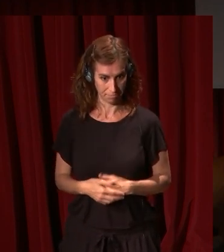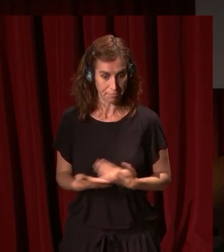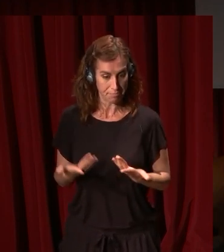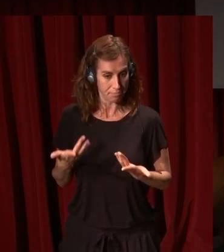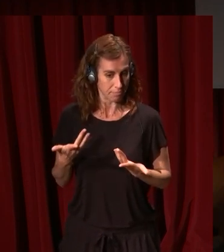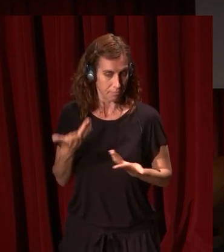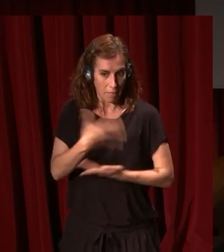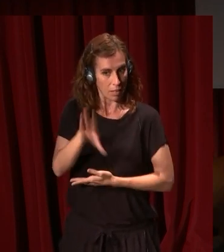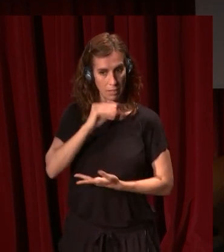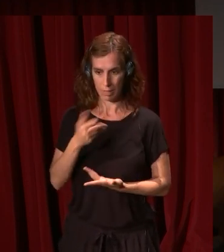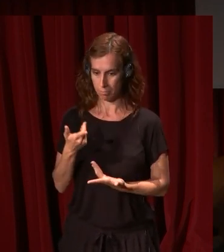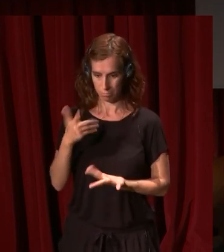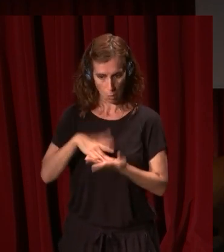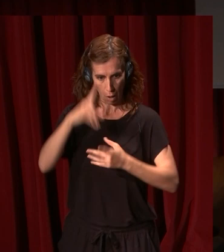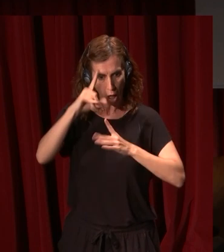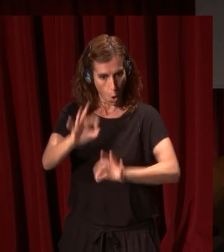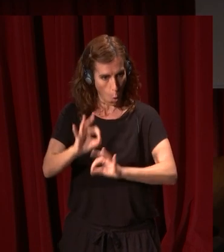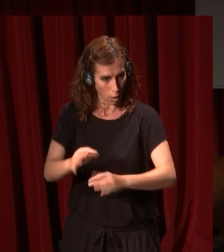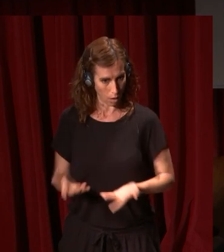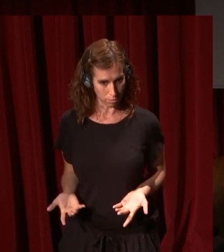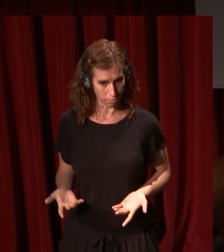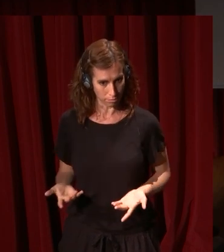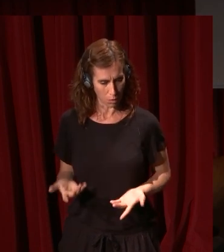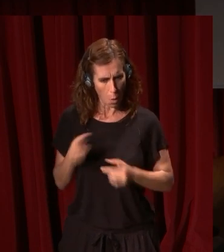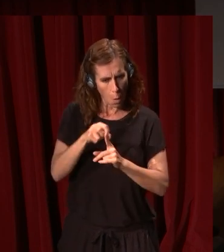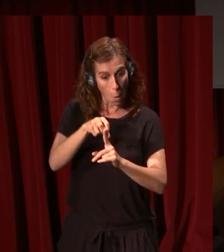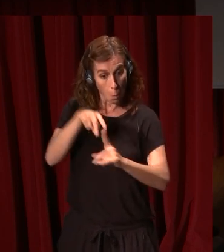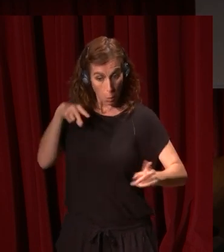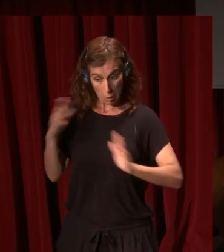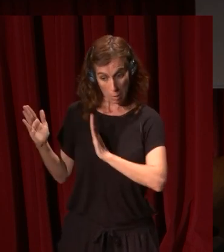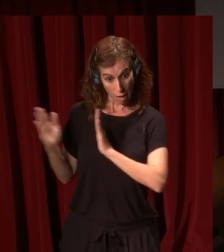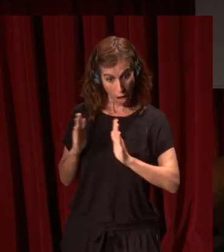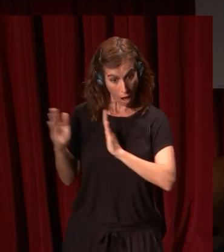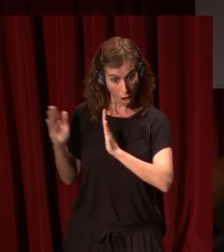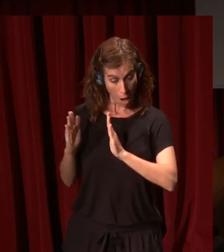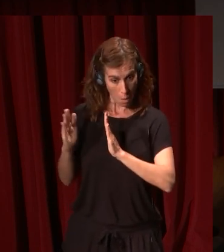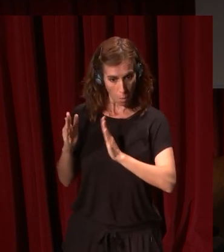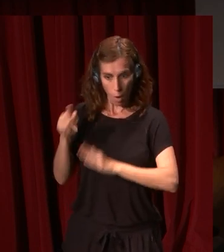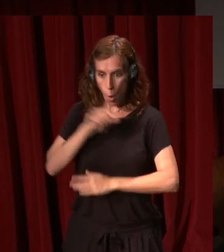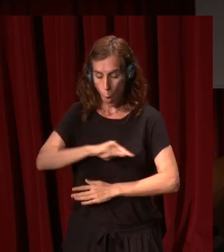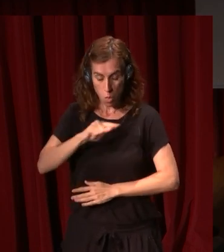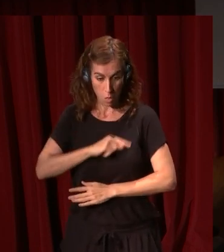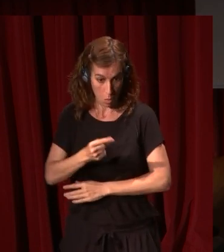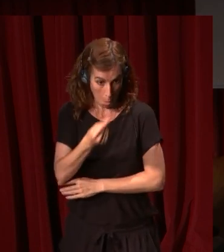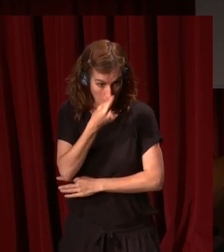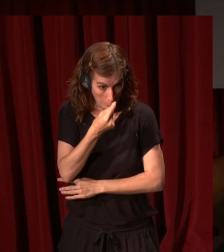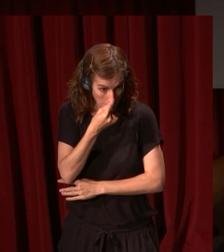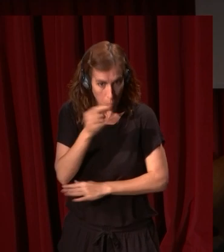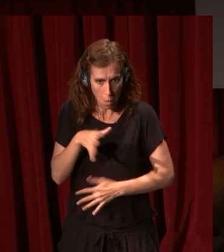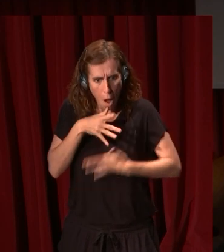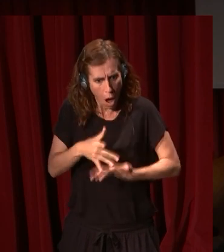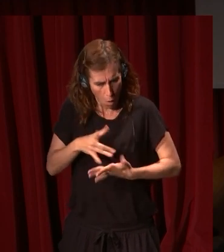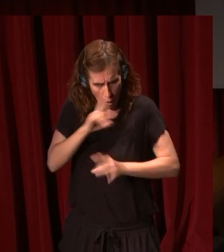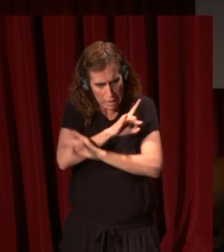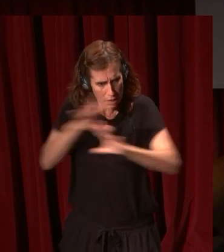mero sentido común. Y un punto de vista muy importante de esa época, del que no había una gran conciencia quizá, pero que es muy evidente ahora,